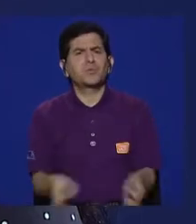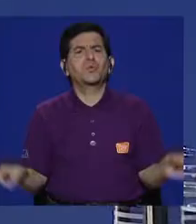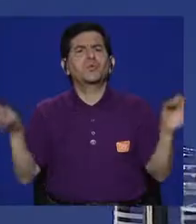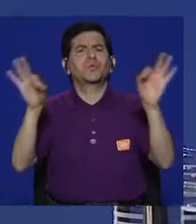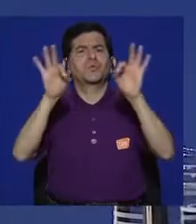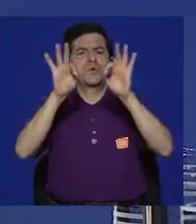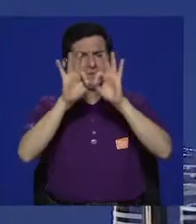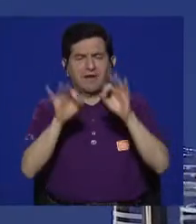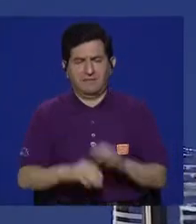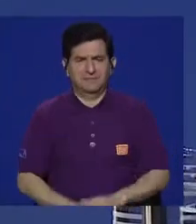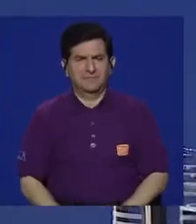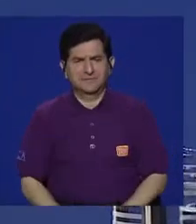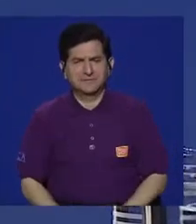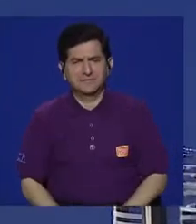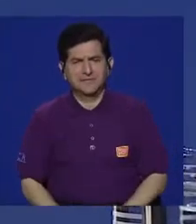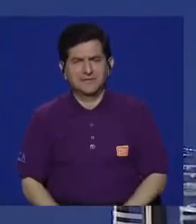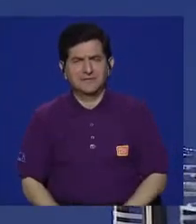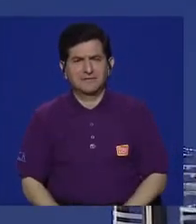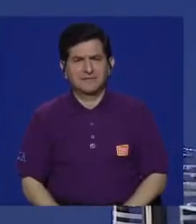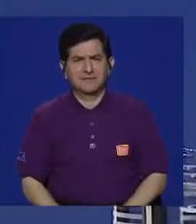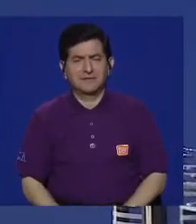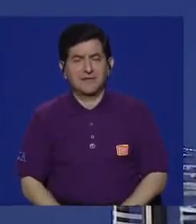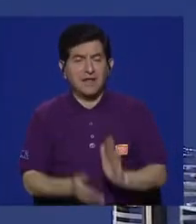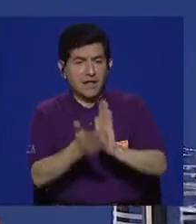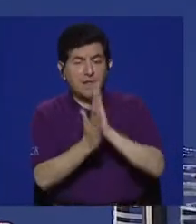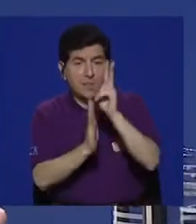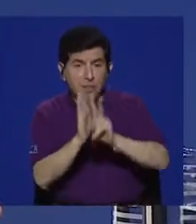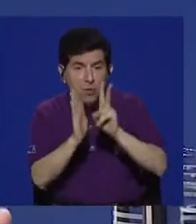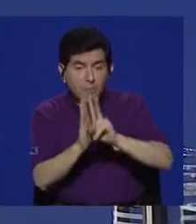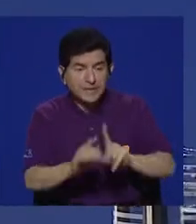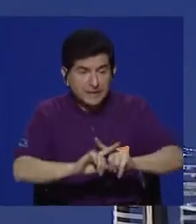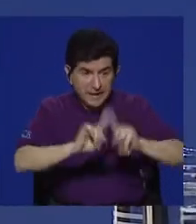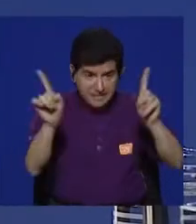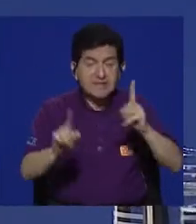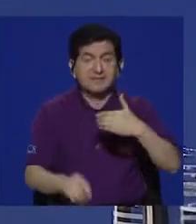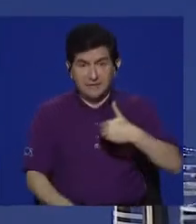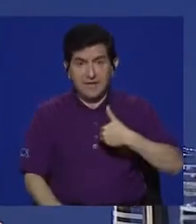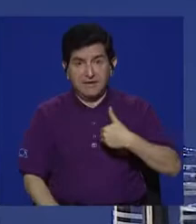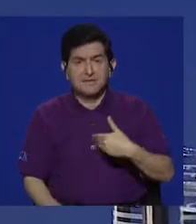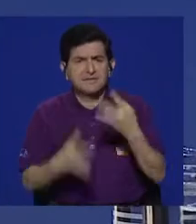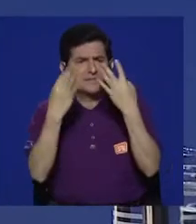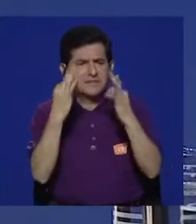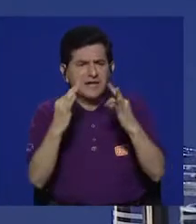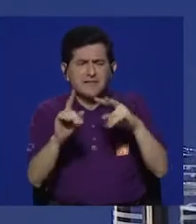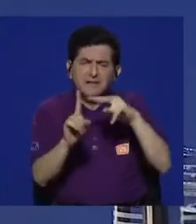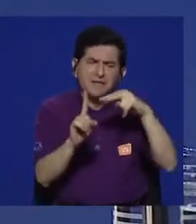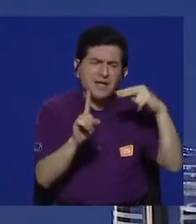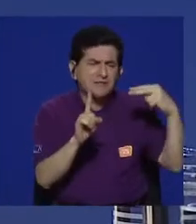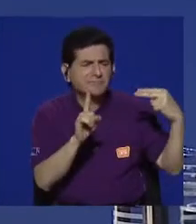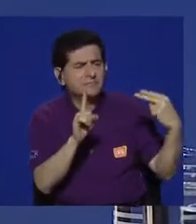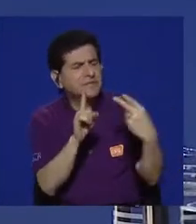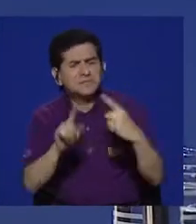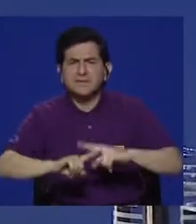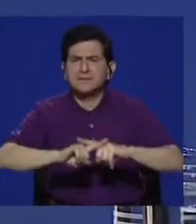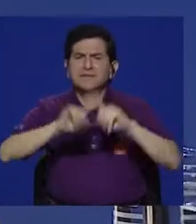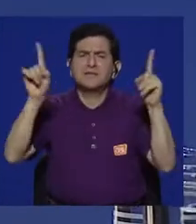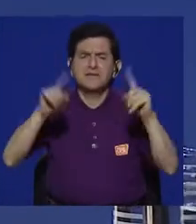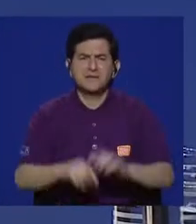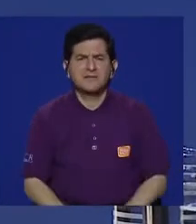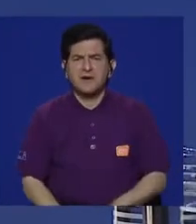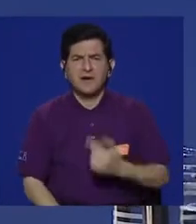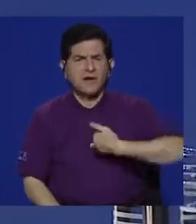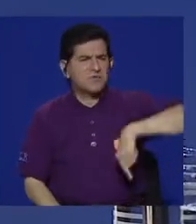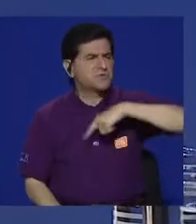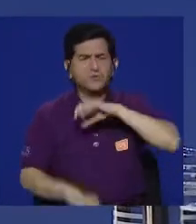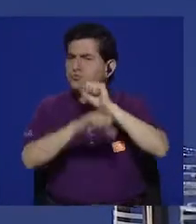muy importante esta... Bueno, casualmente los documentales se distinguen por eso, por buscar un ángulo diferente, algo